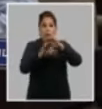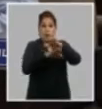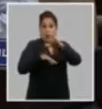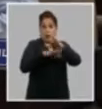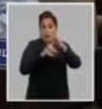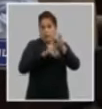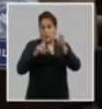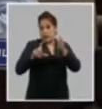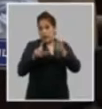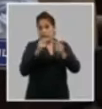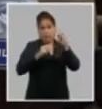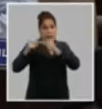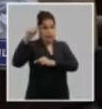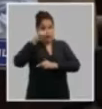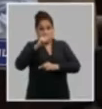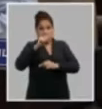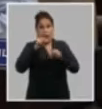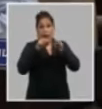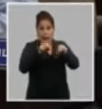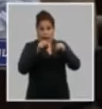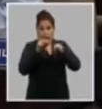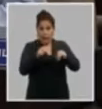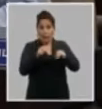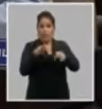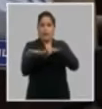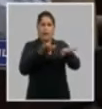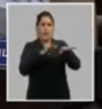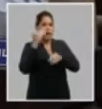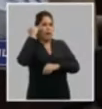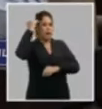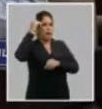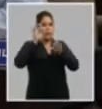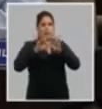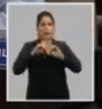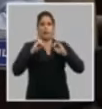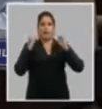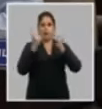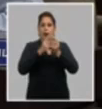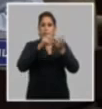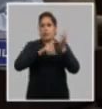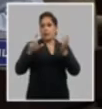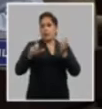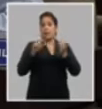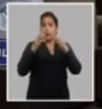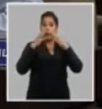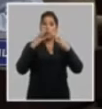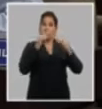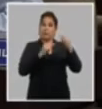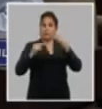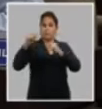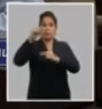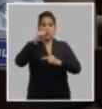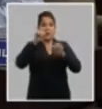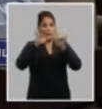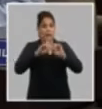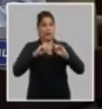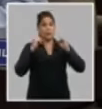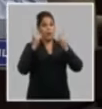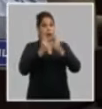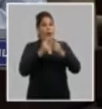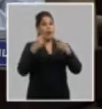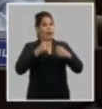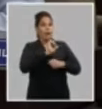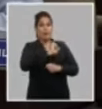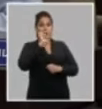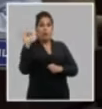partido y sobre todo con la preparación de los secretarios generales es un eslabón fundamental los secretarios generales de nosotros